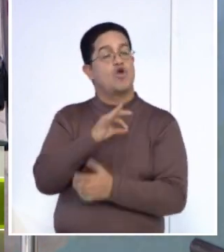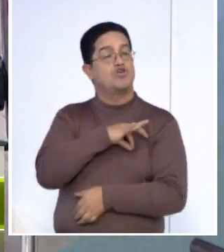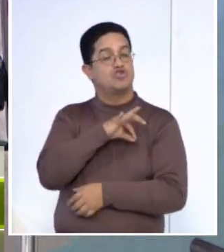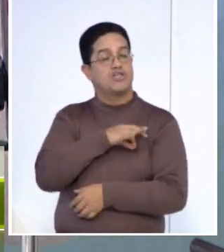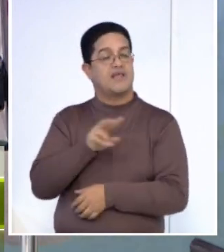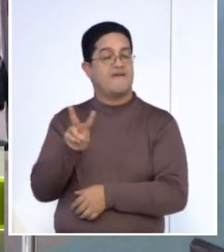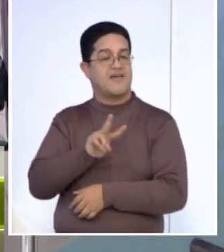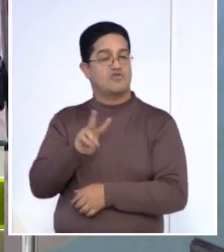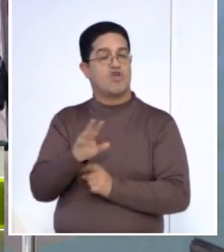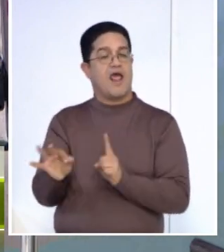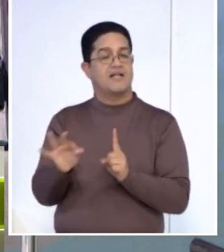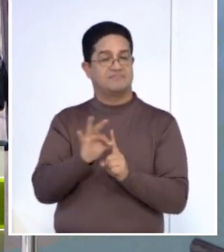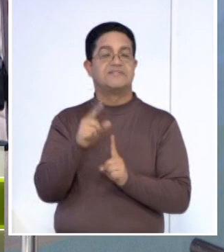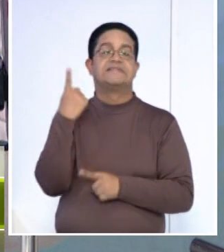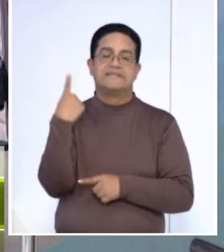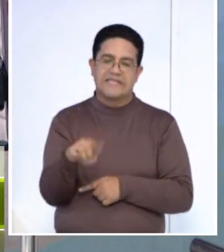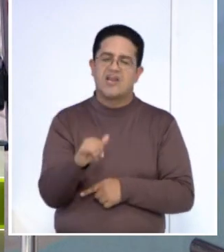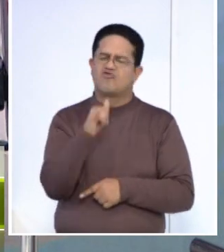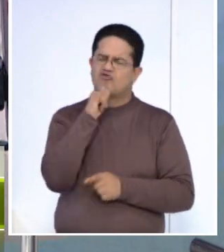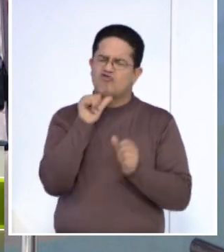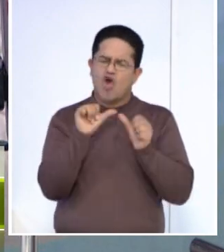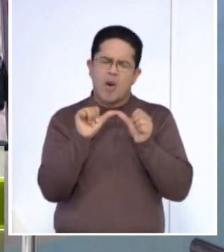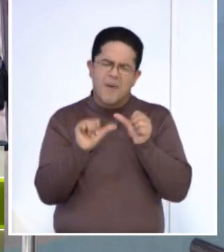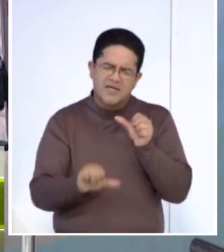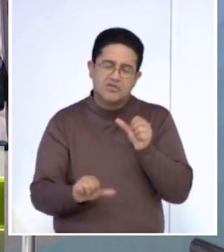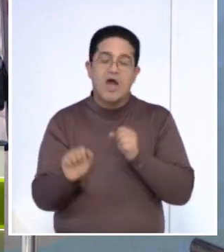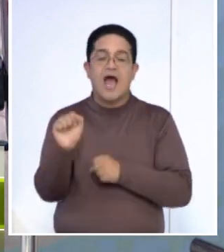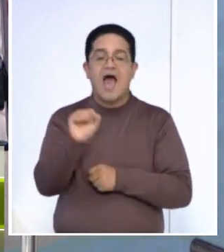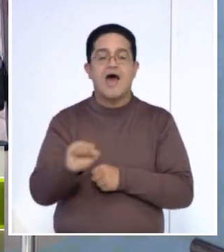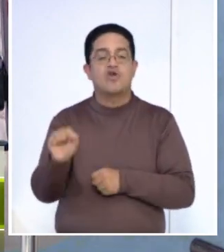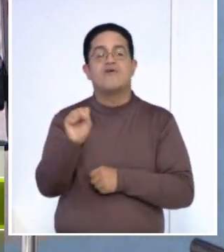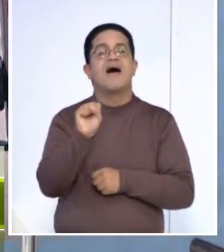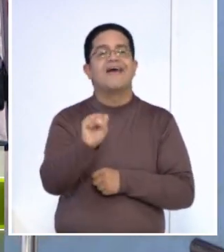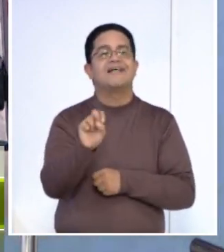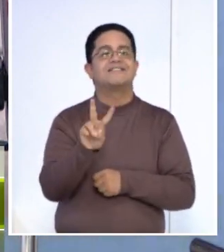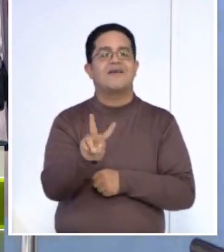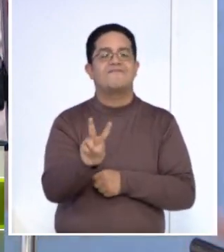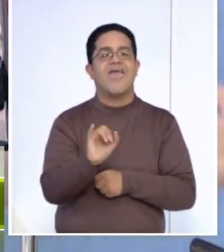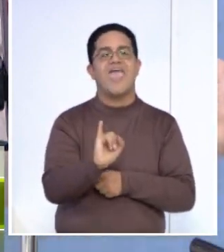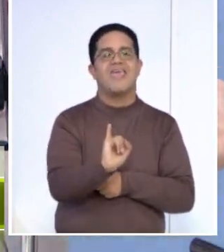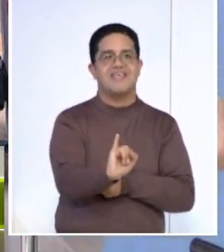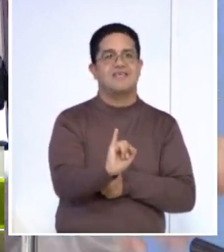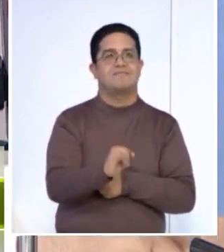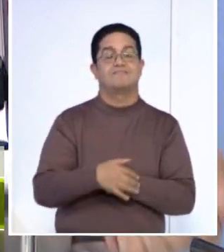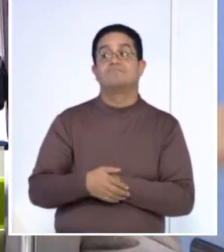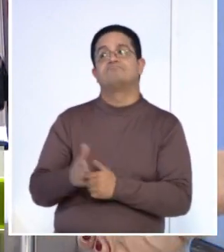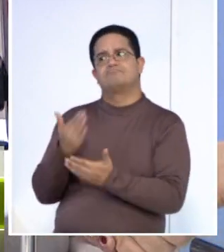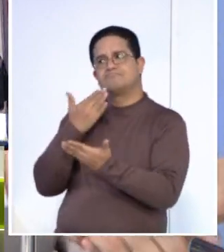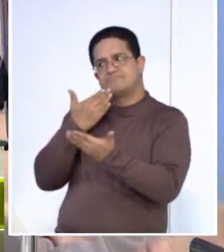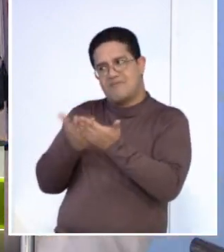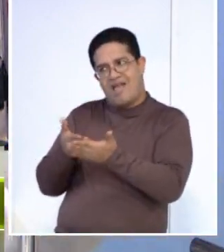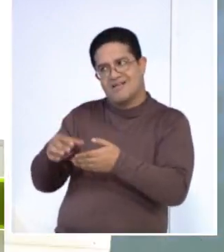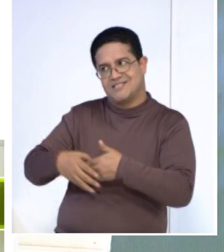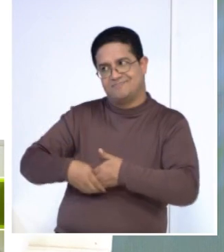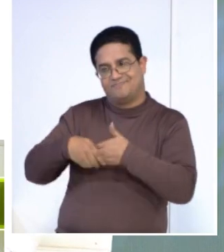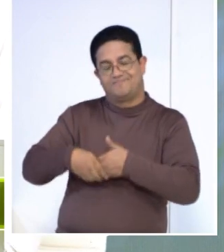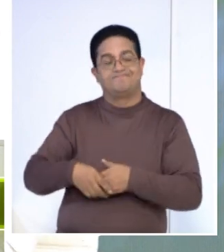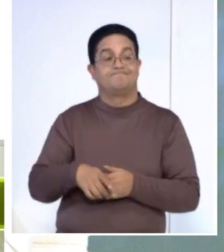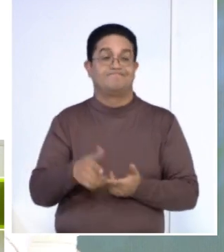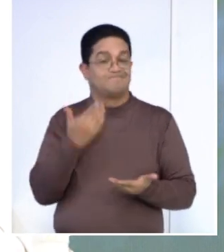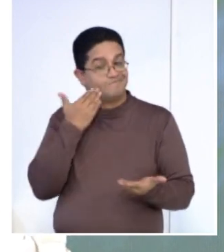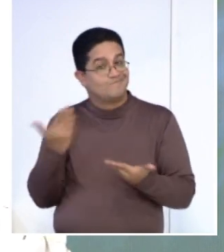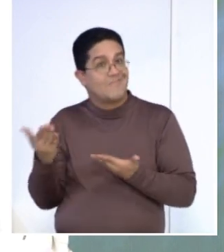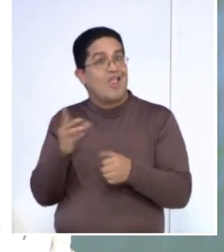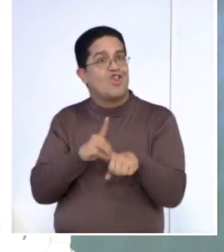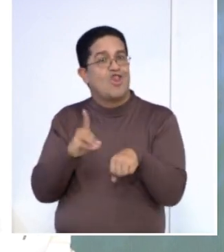Venezolana de Infectología tienen mucha información al respecto. Arroba S-V-I. Así es. Gracias, doctor. A ti. Doctor José Luis